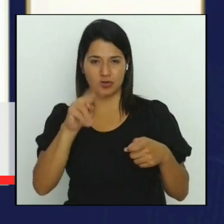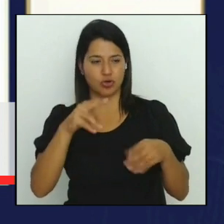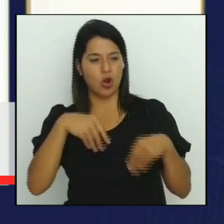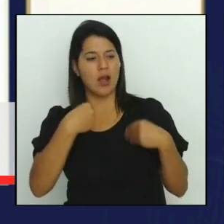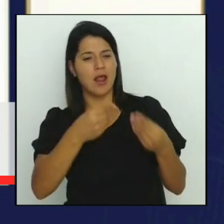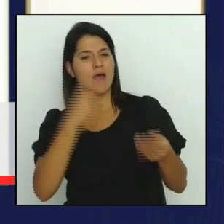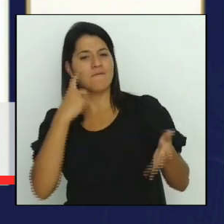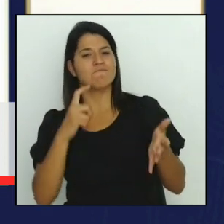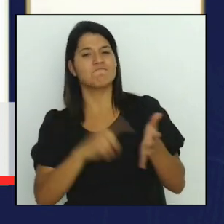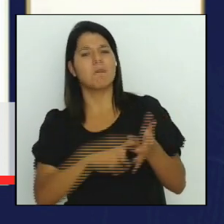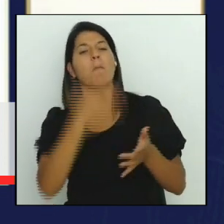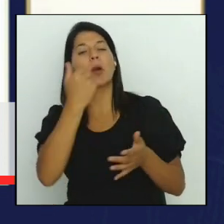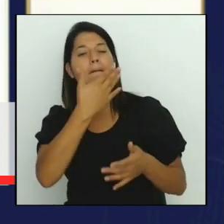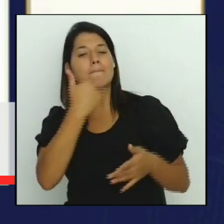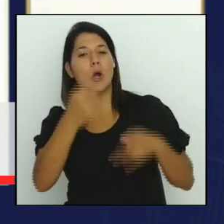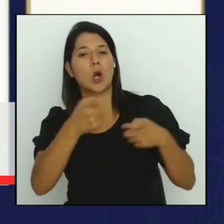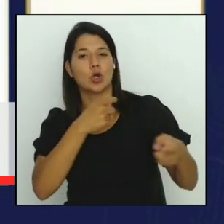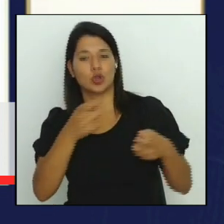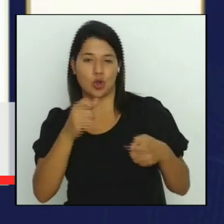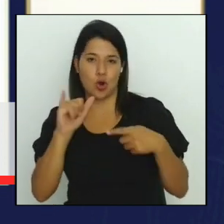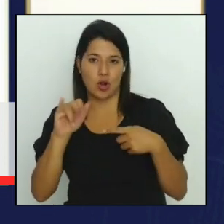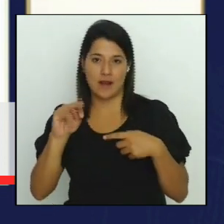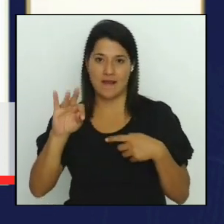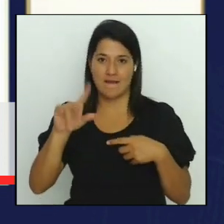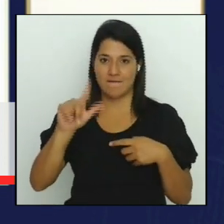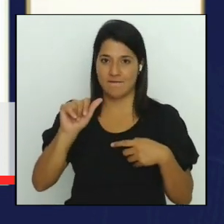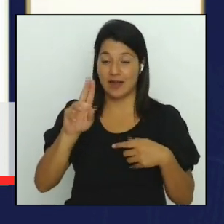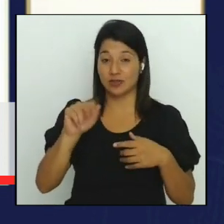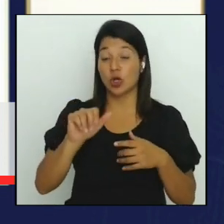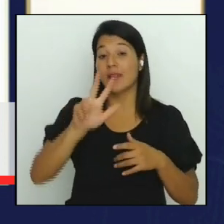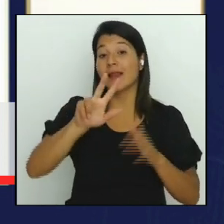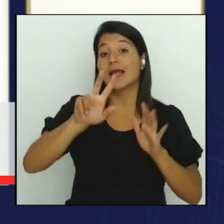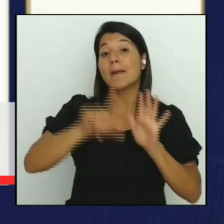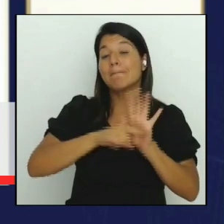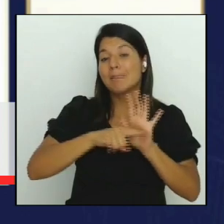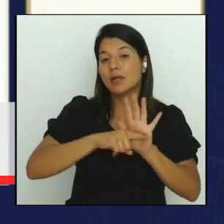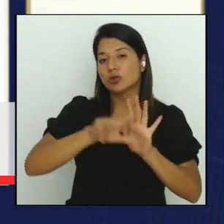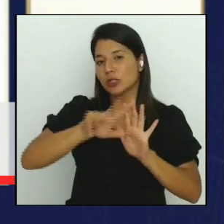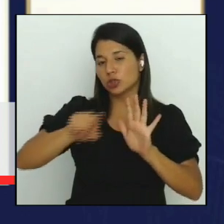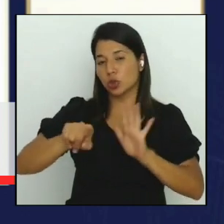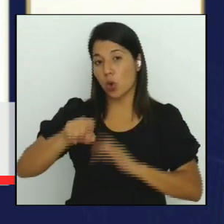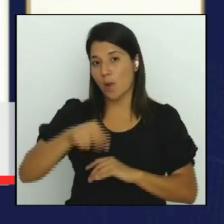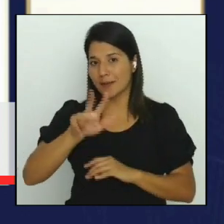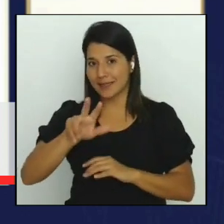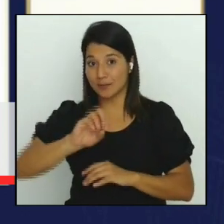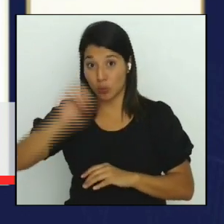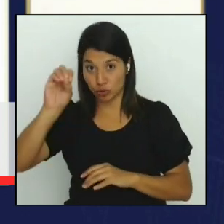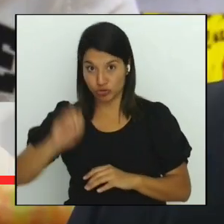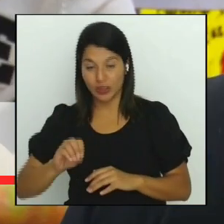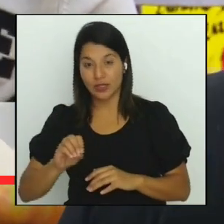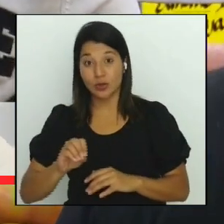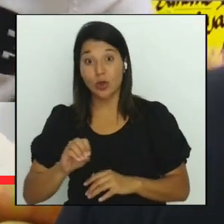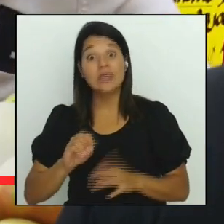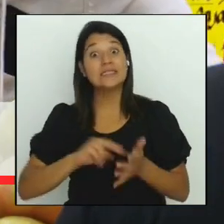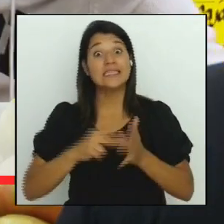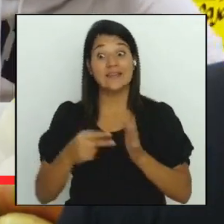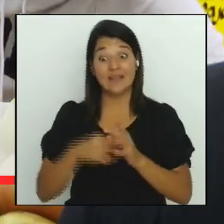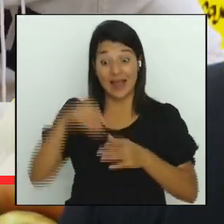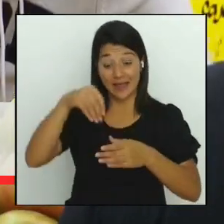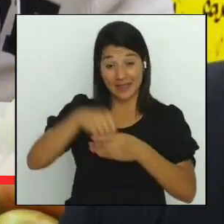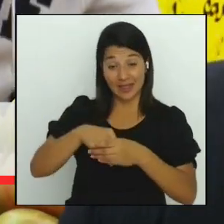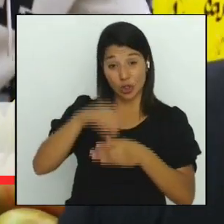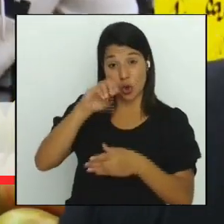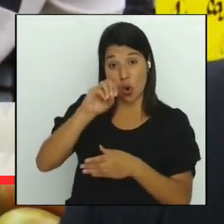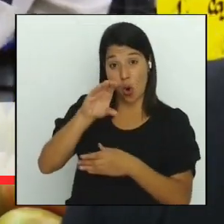con un 3,3% negativo acumulado agosto es el único país de los 38 que tiene una variación de